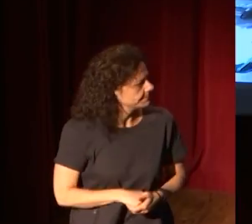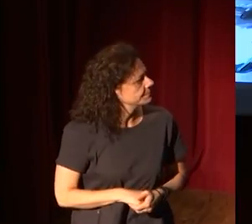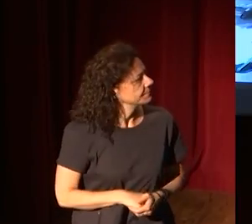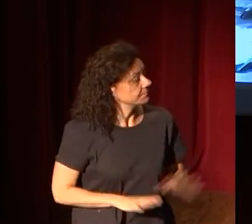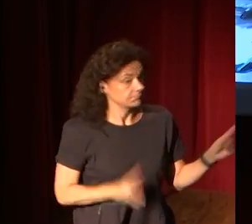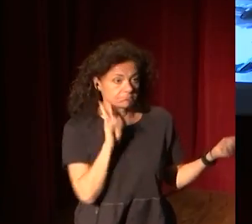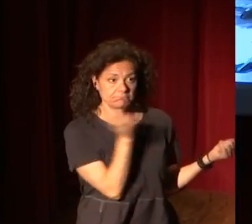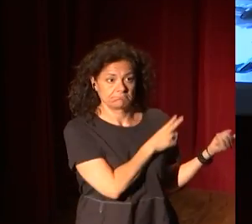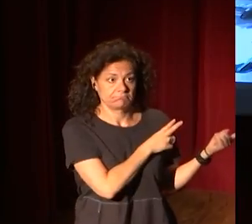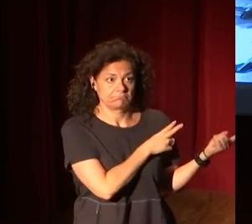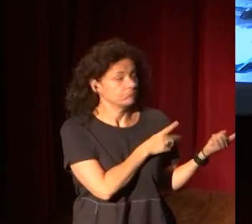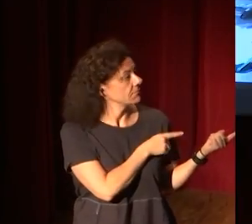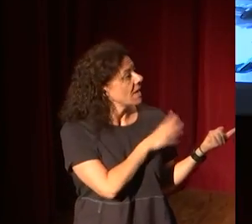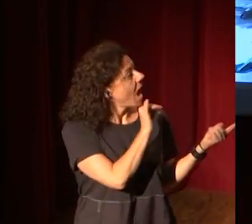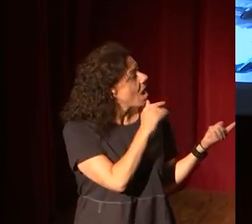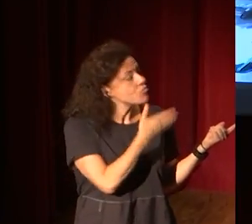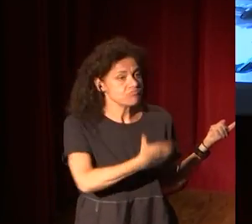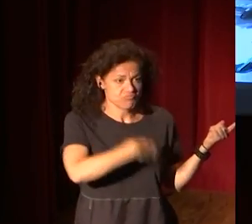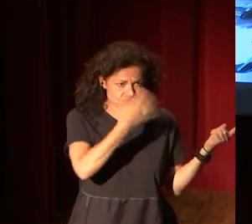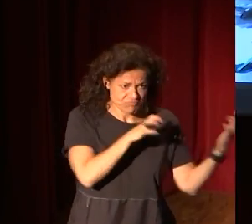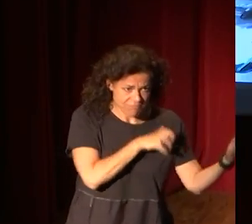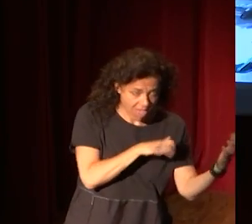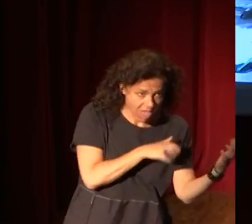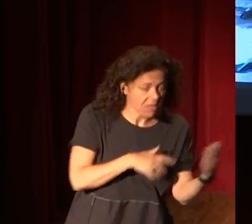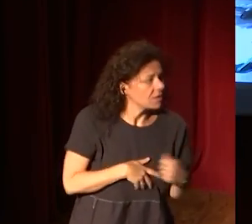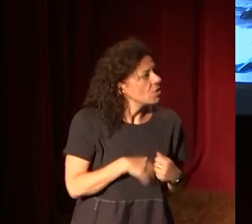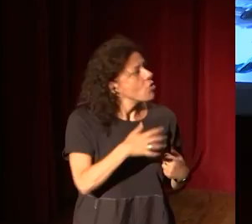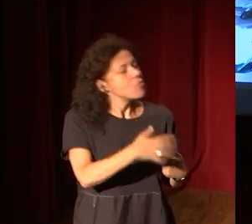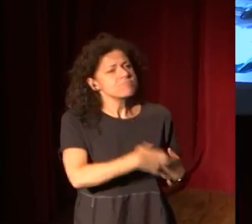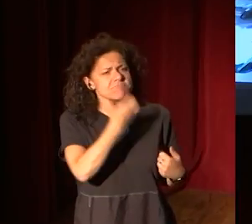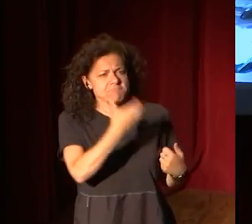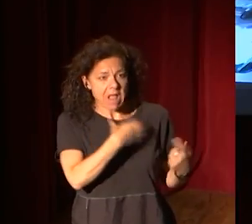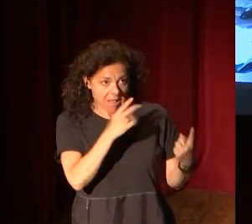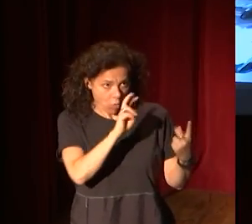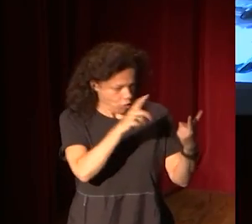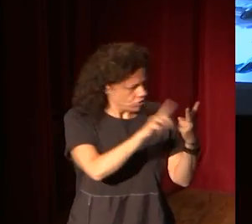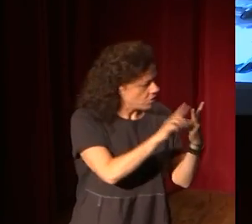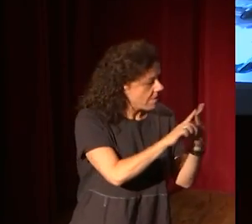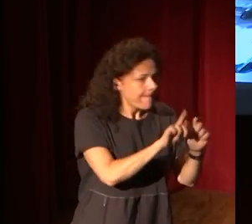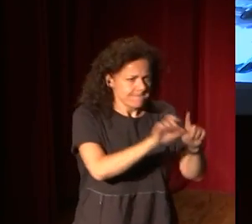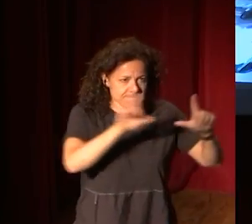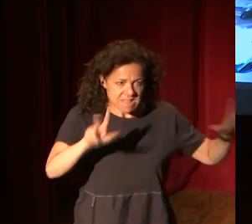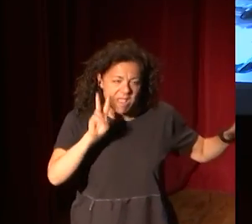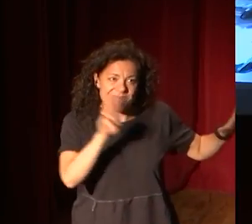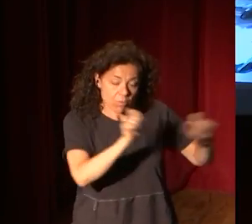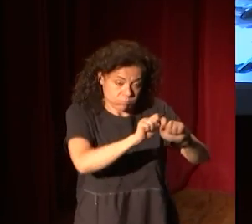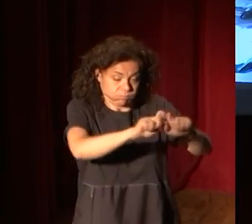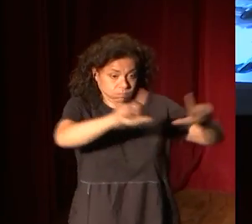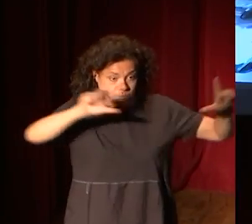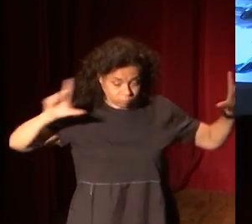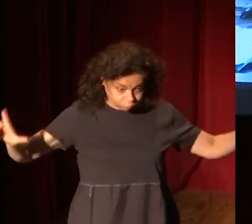Pues miren, hay un Mac, un Macintosh, un Apple, una pantalla para ver cosas en grande,